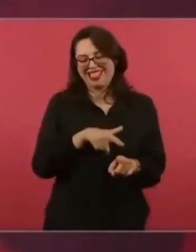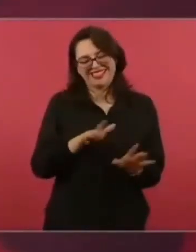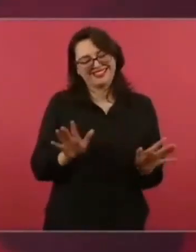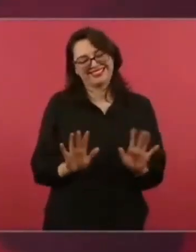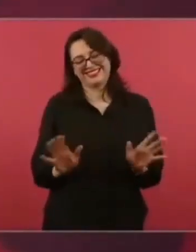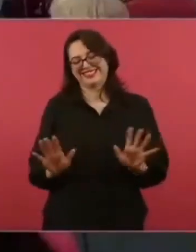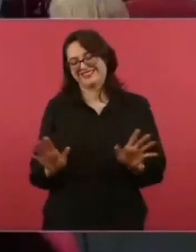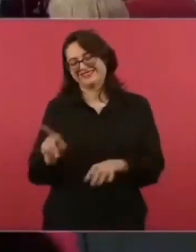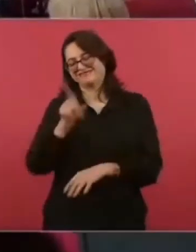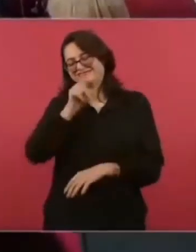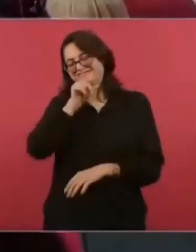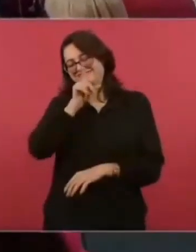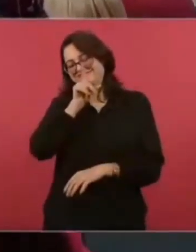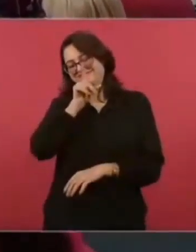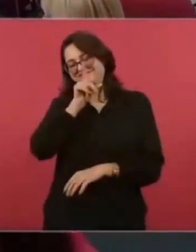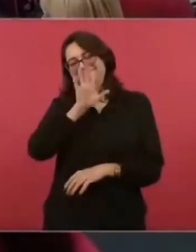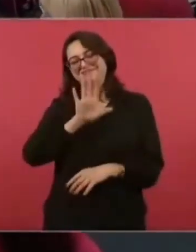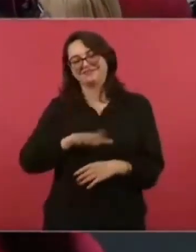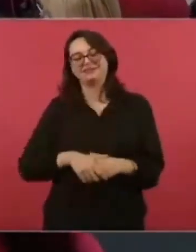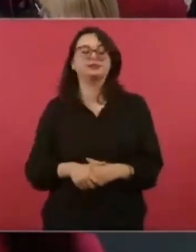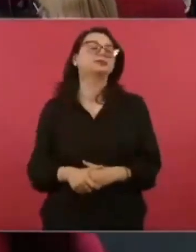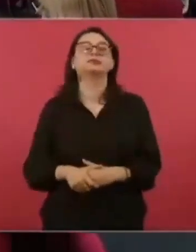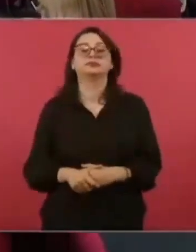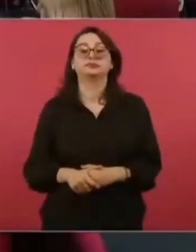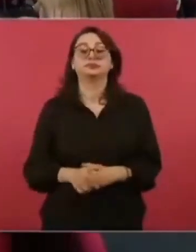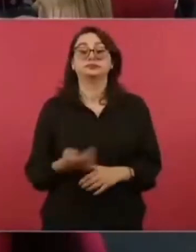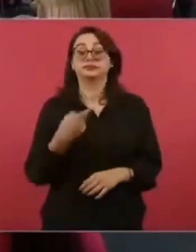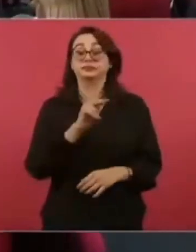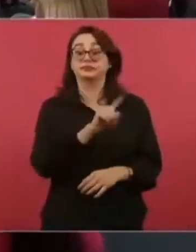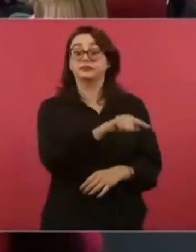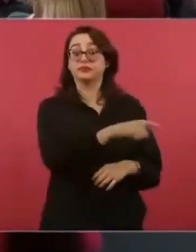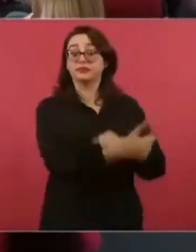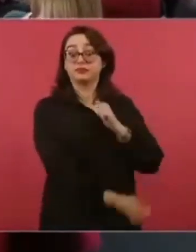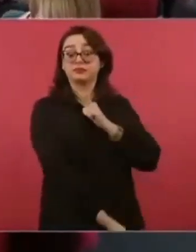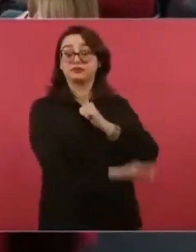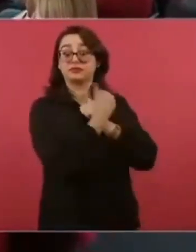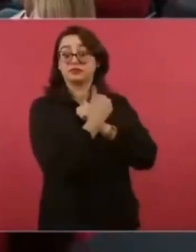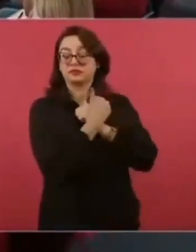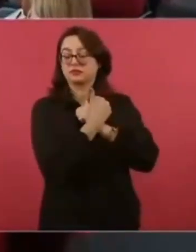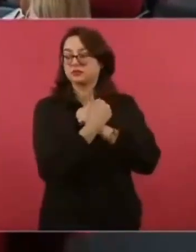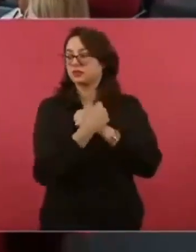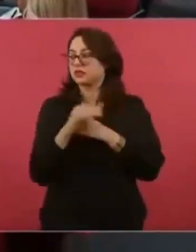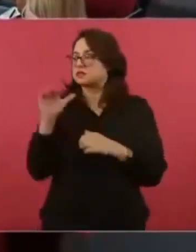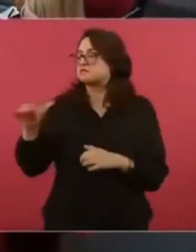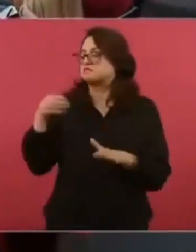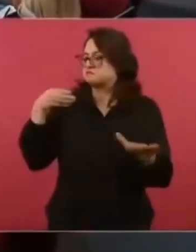Pero bueno, él, él, este, así lo conocí, me acuerdo,